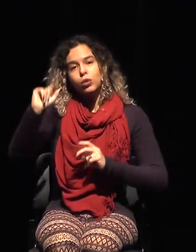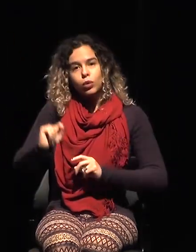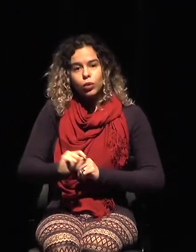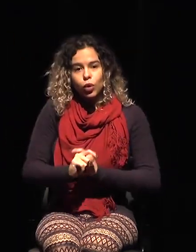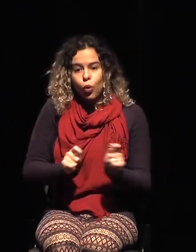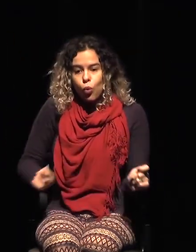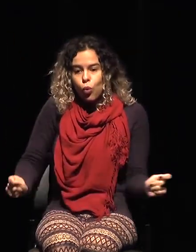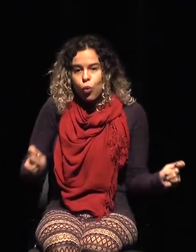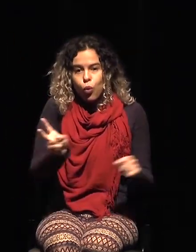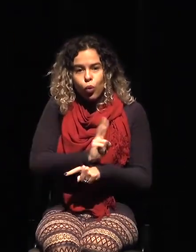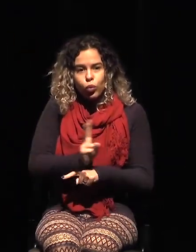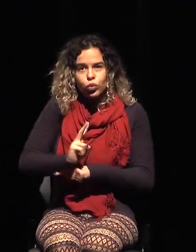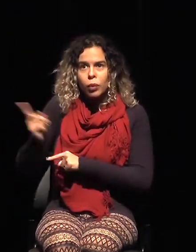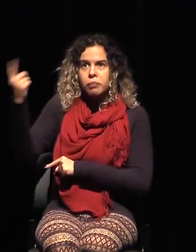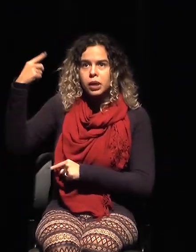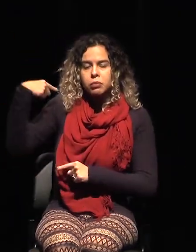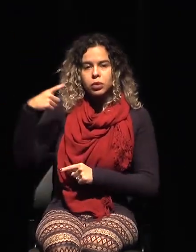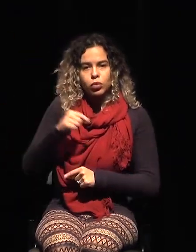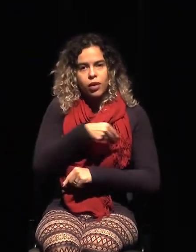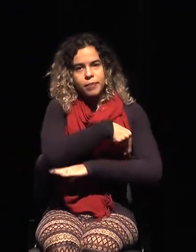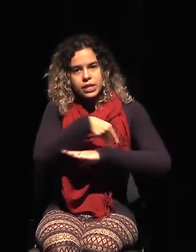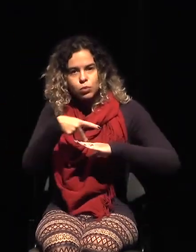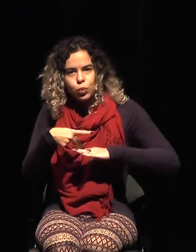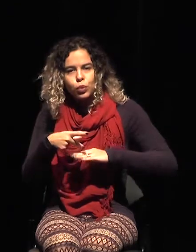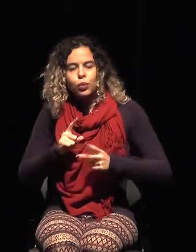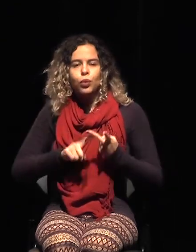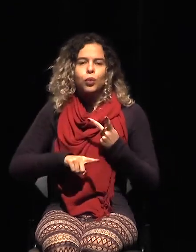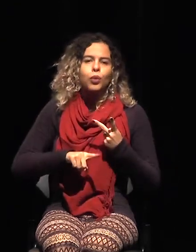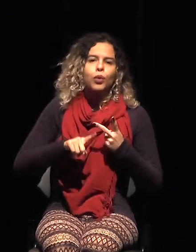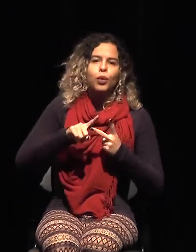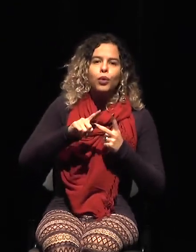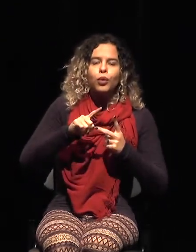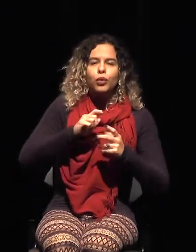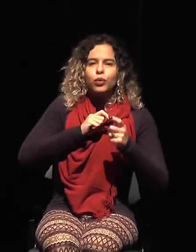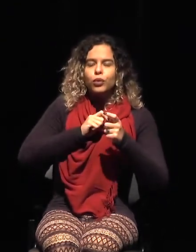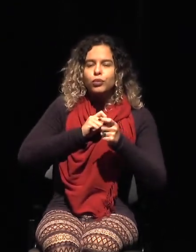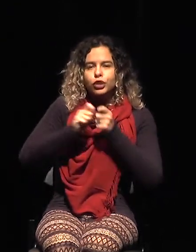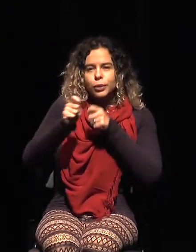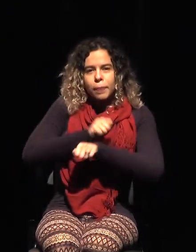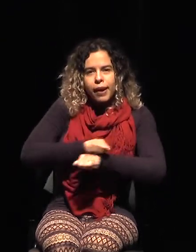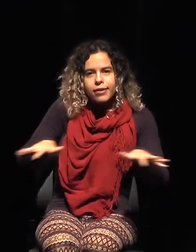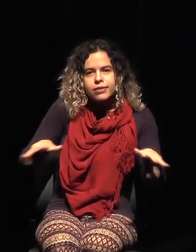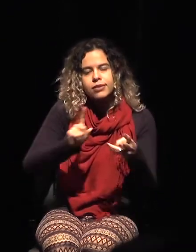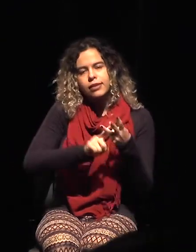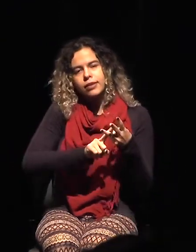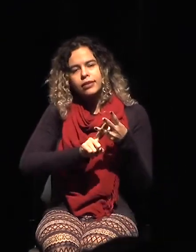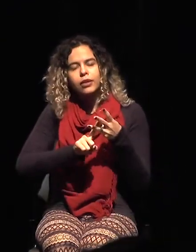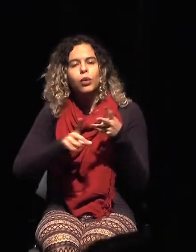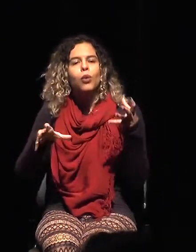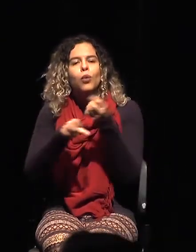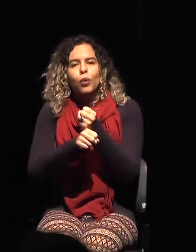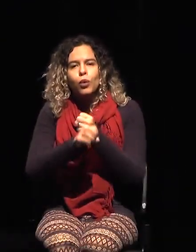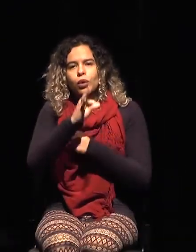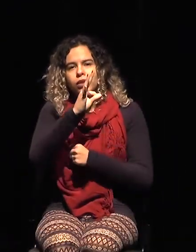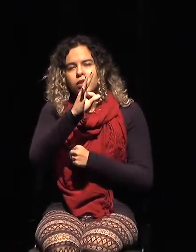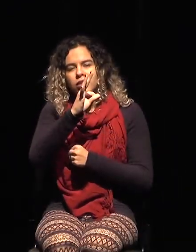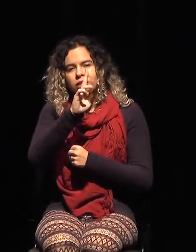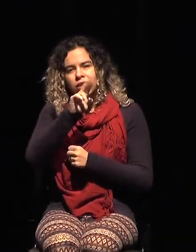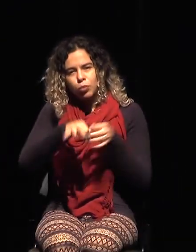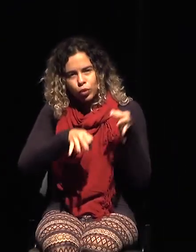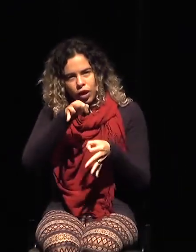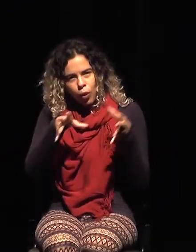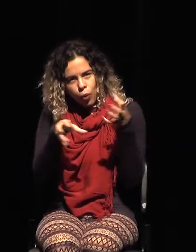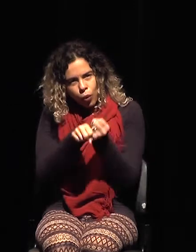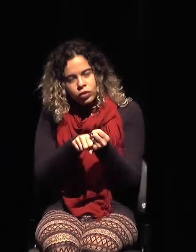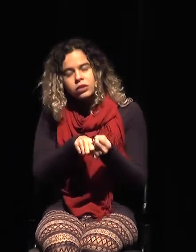Público, existe la prensa, el Tribunal de Cuentas, un volumen tan grande de controles que en